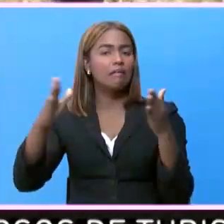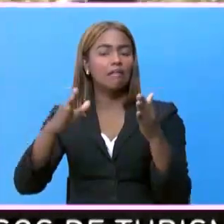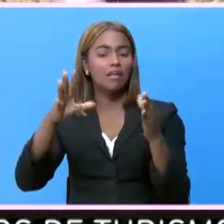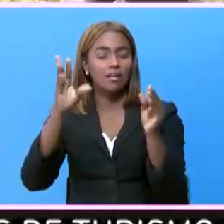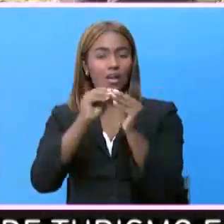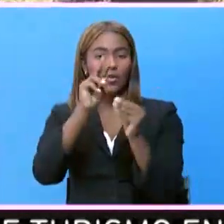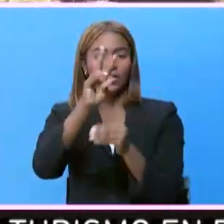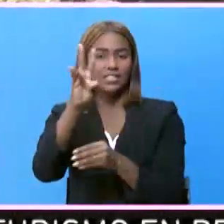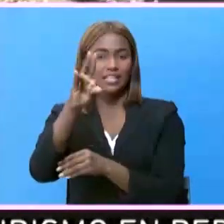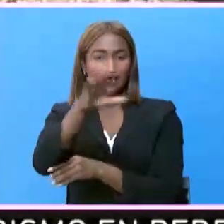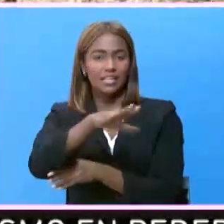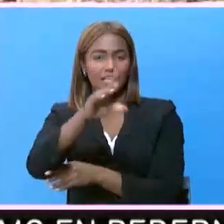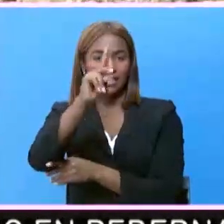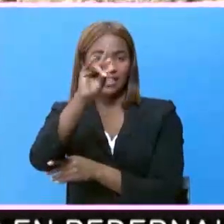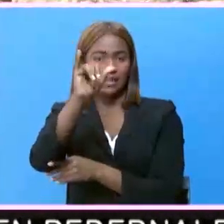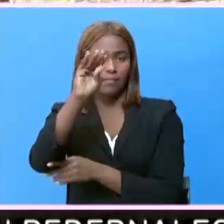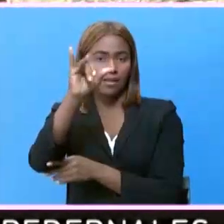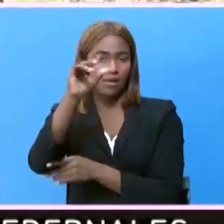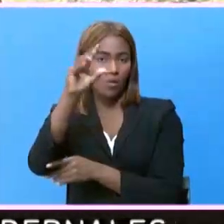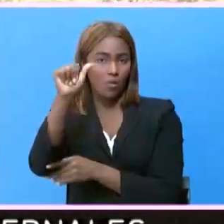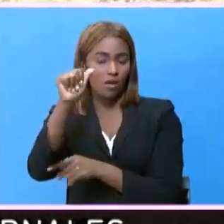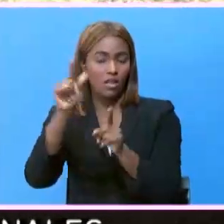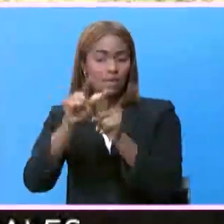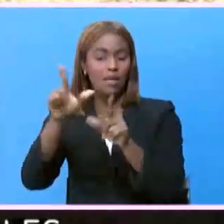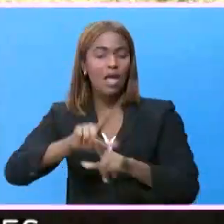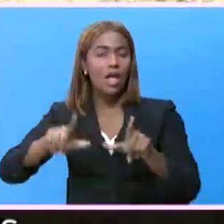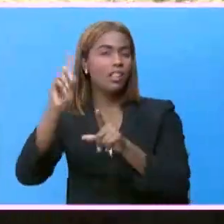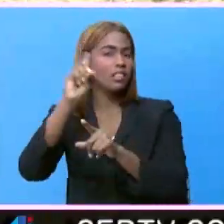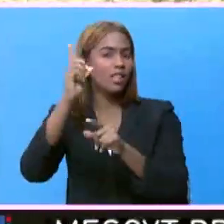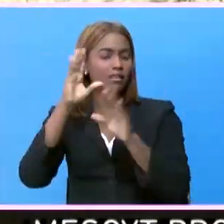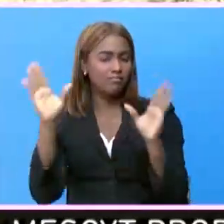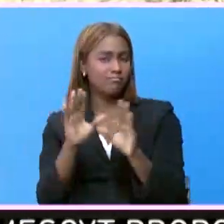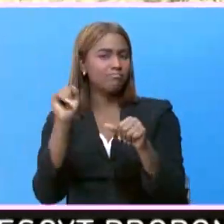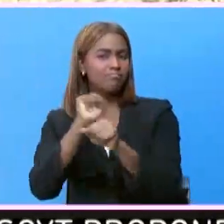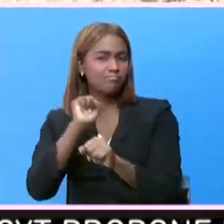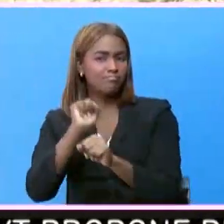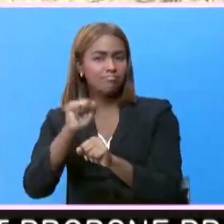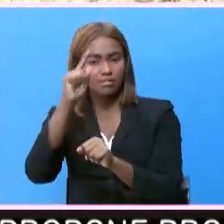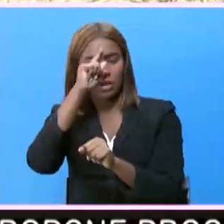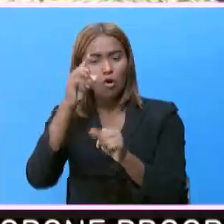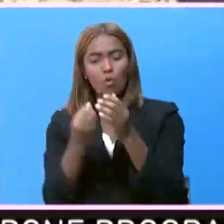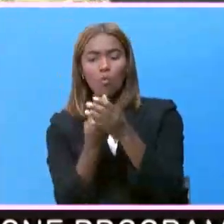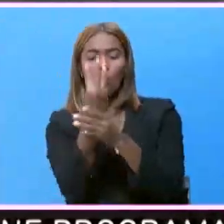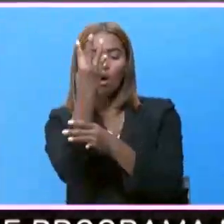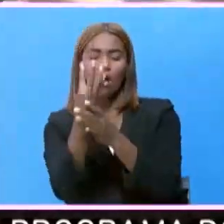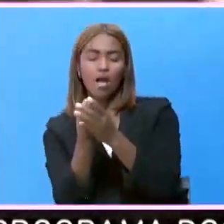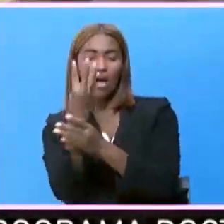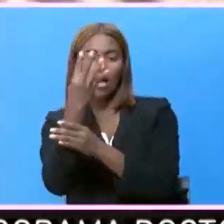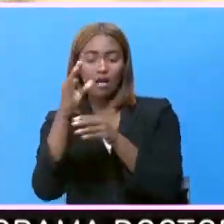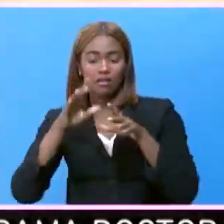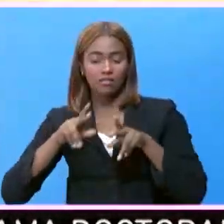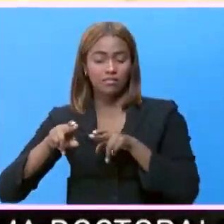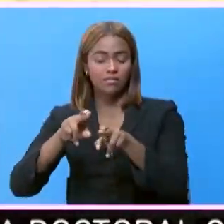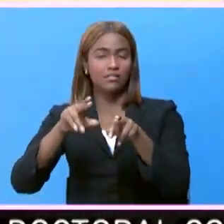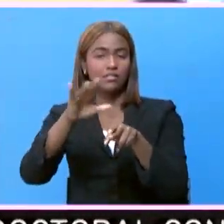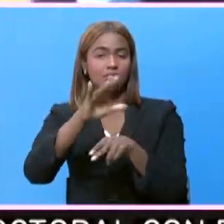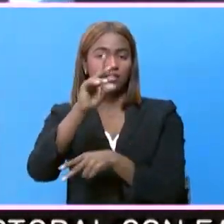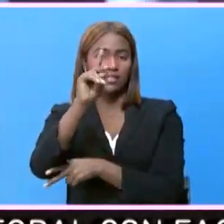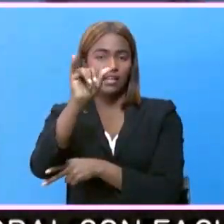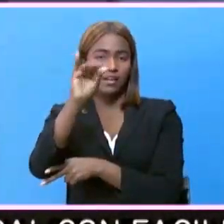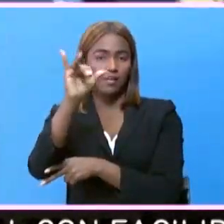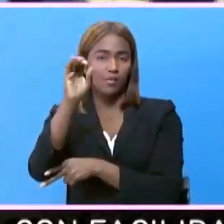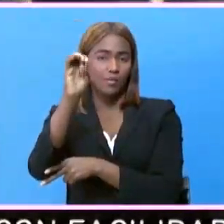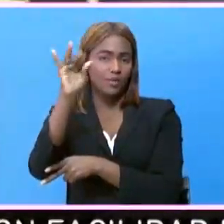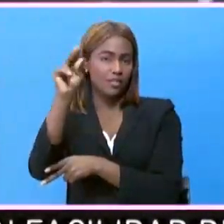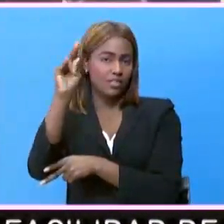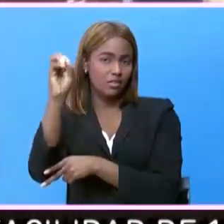27 charcos de Damahagua y la zona donde se realizaron las plantaciones fue la cuenca del río Bajabonico.